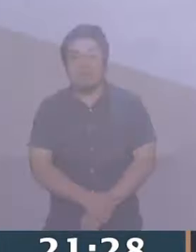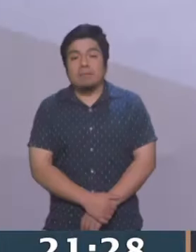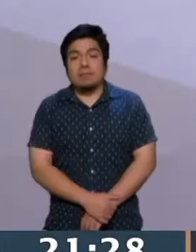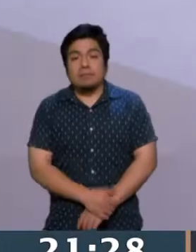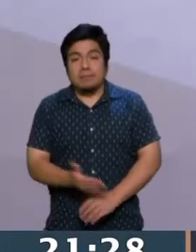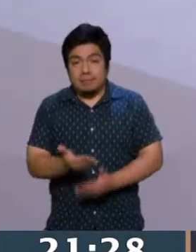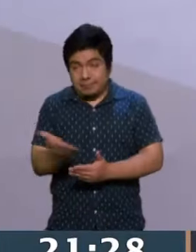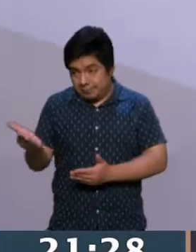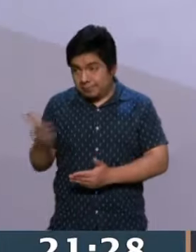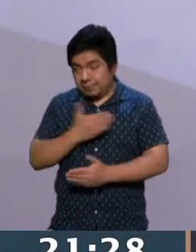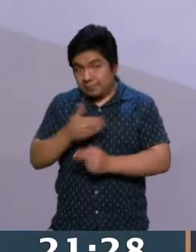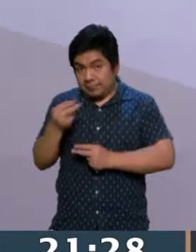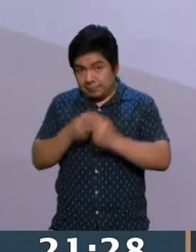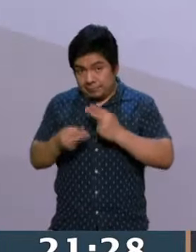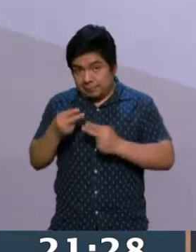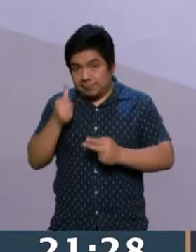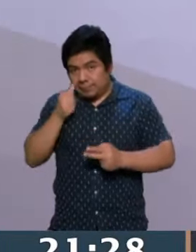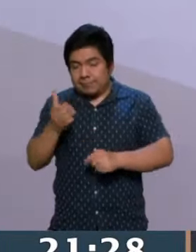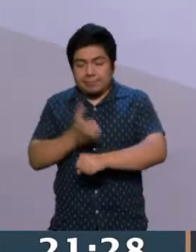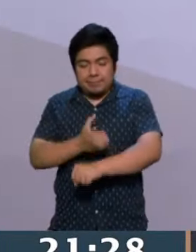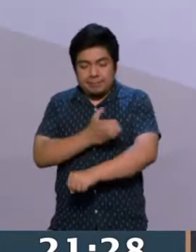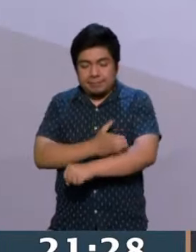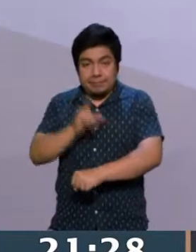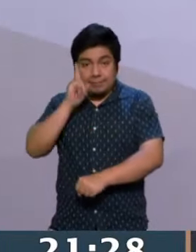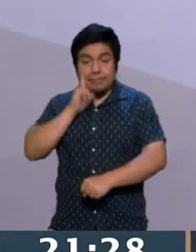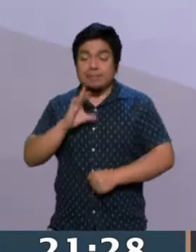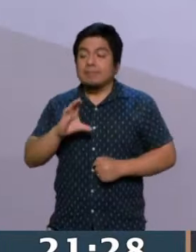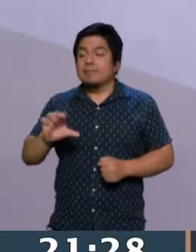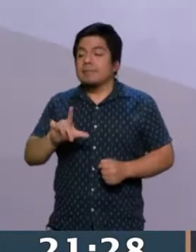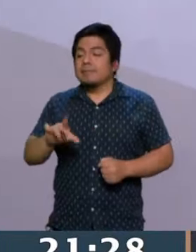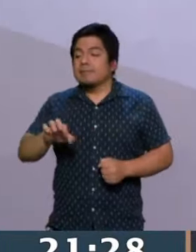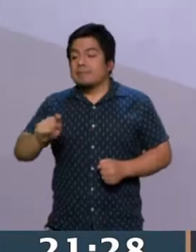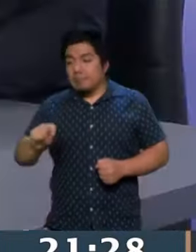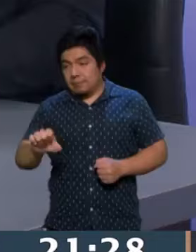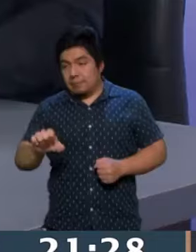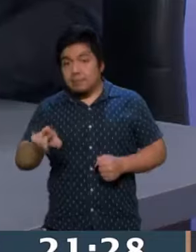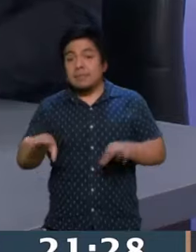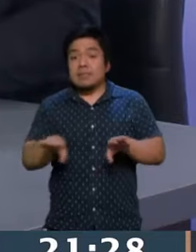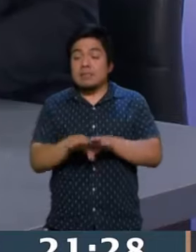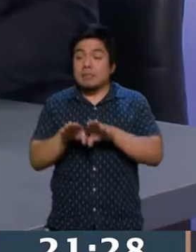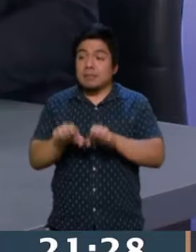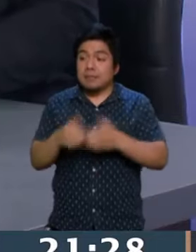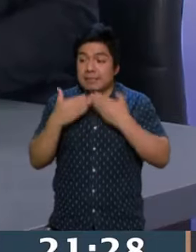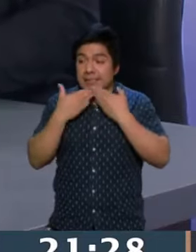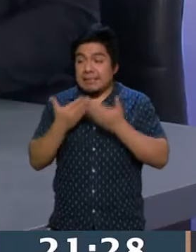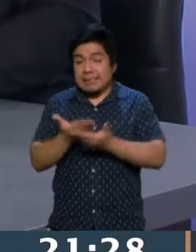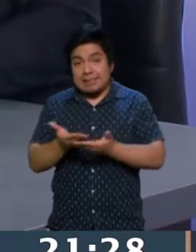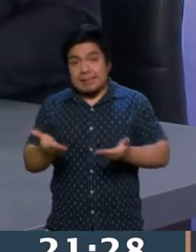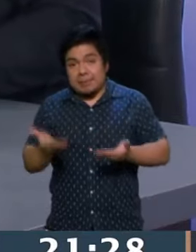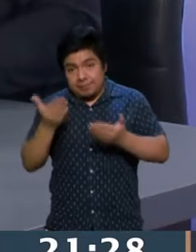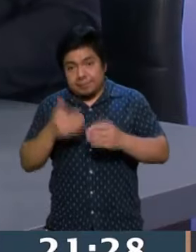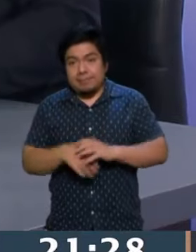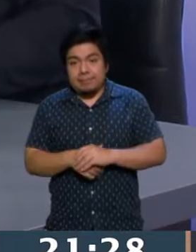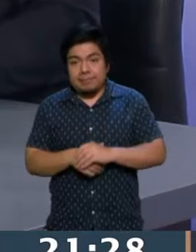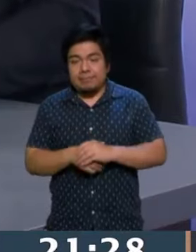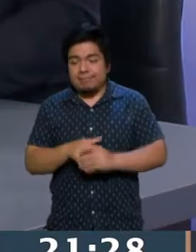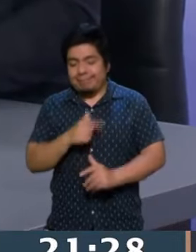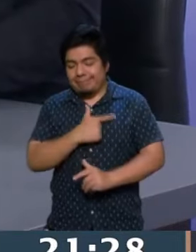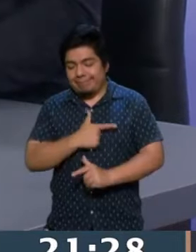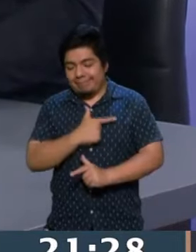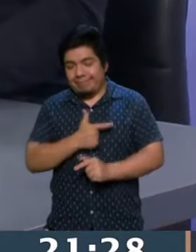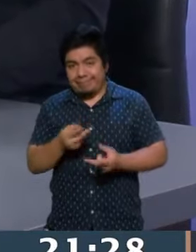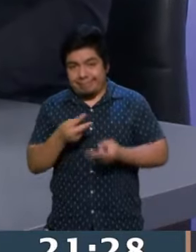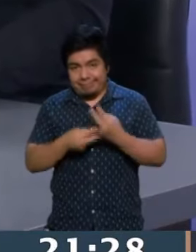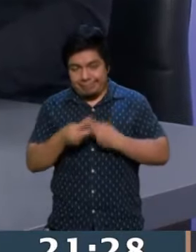Y le doy la bienvenida, como cada semana, a nuestra colaboradora Celeste Tosolini. Buenas noches, Celeste. ¿Cómo estás? Hola, buenas noches, Braulio. Un gusto estar acá.